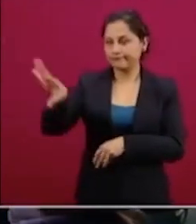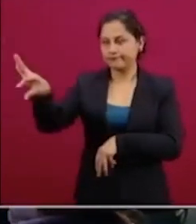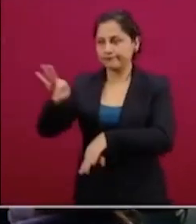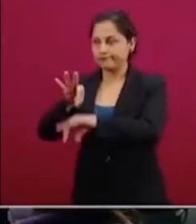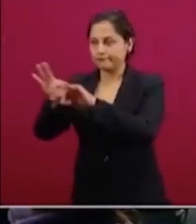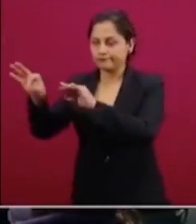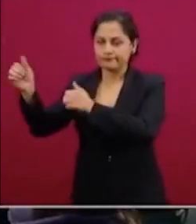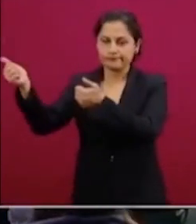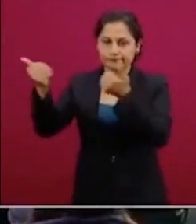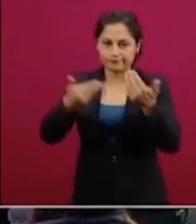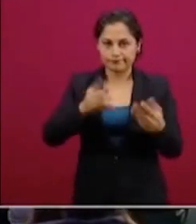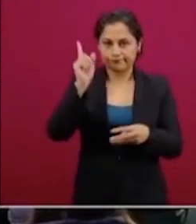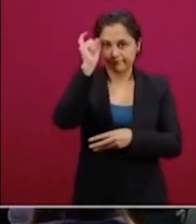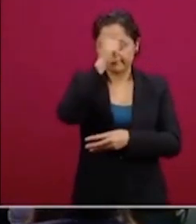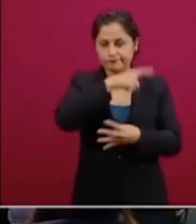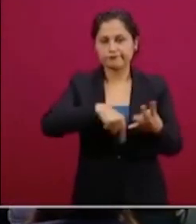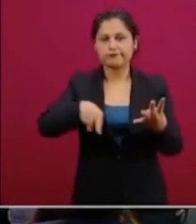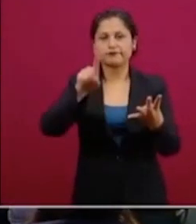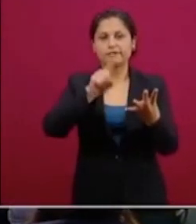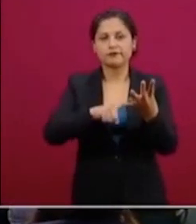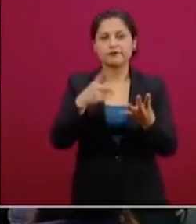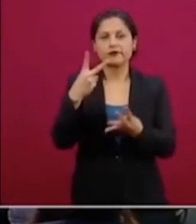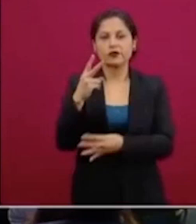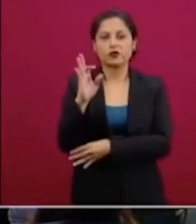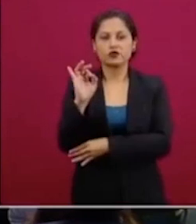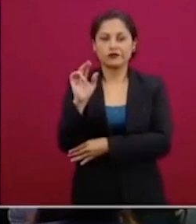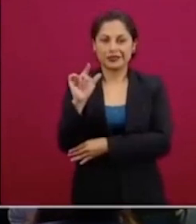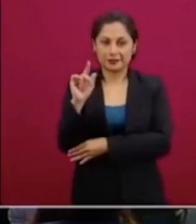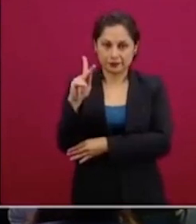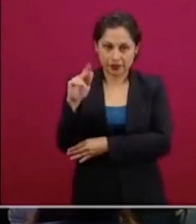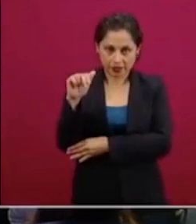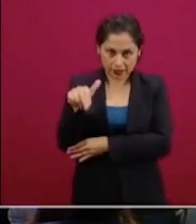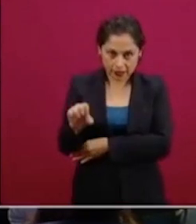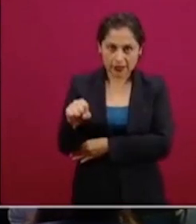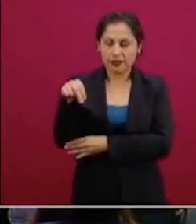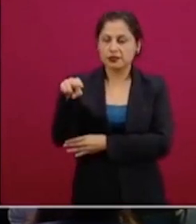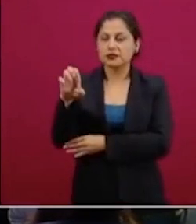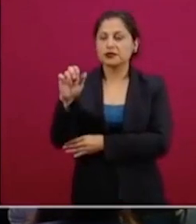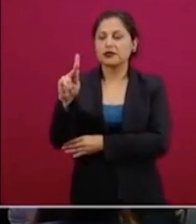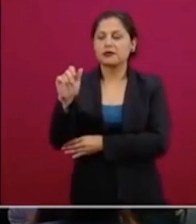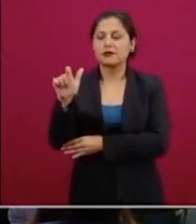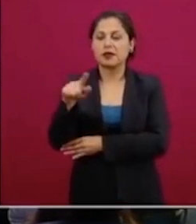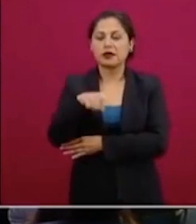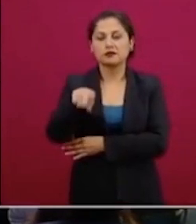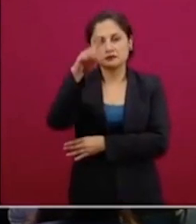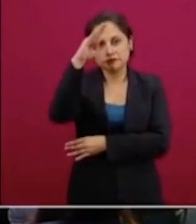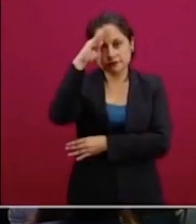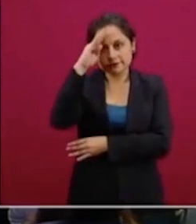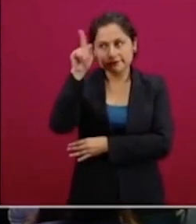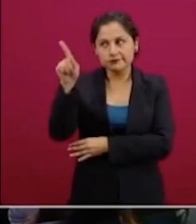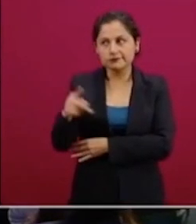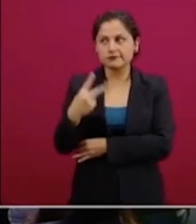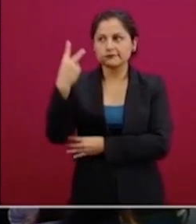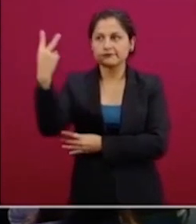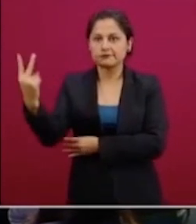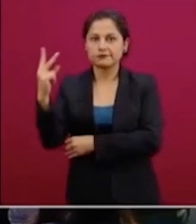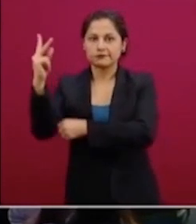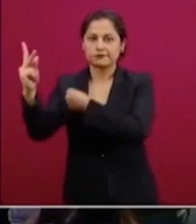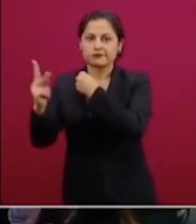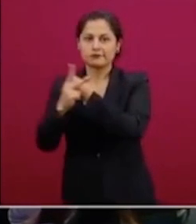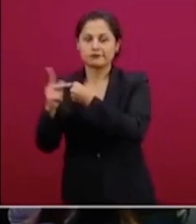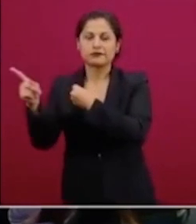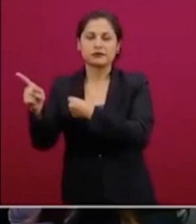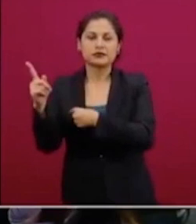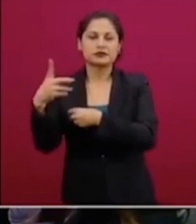dos de Filipinas y Nepal, imagínense estar en Nepal con el COVID, es muy difícil, entonces me